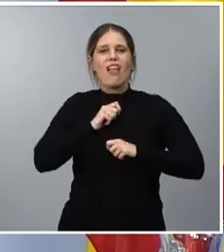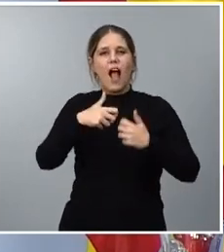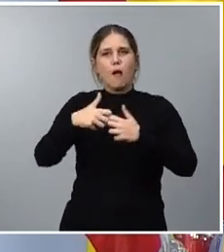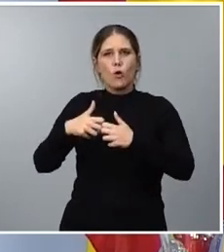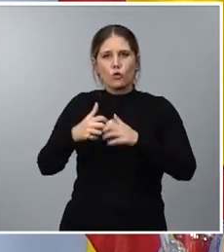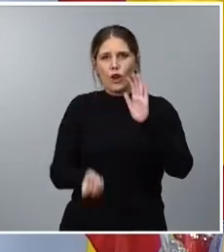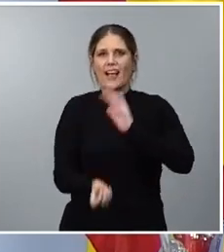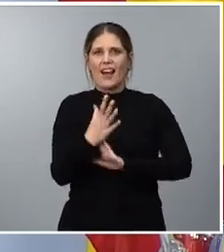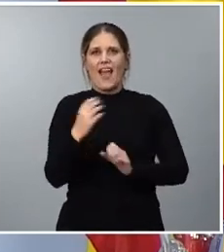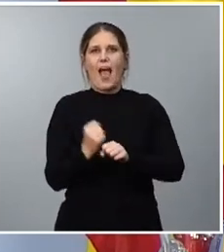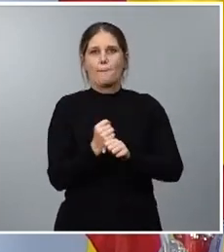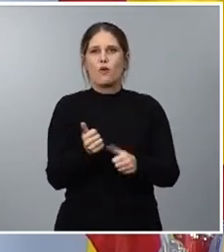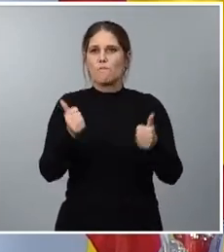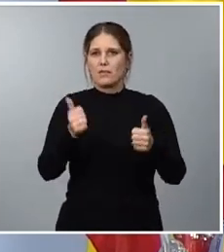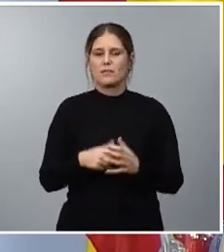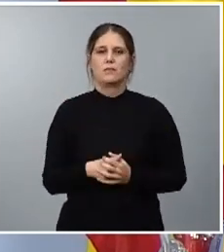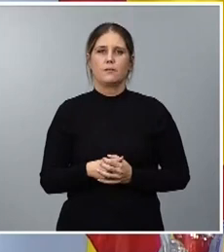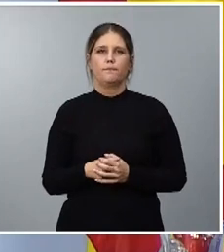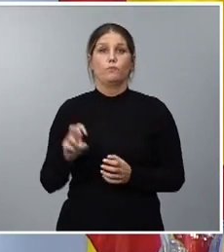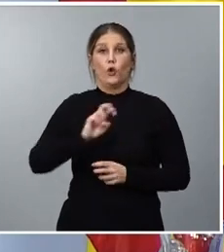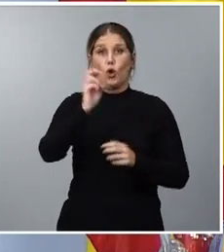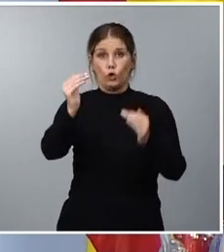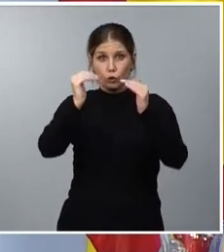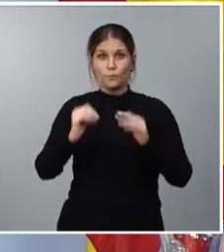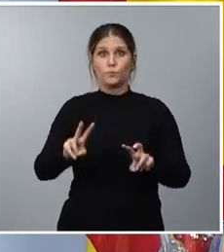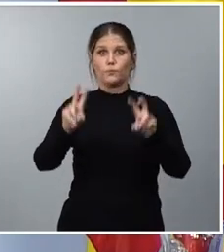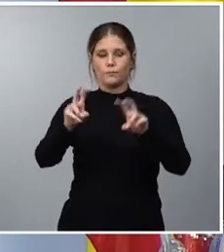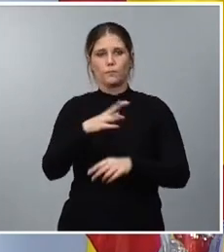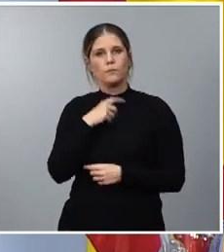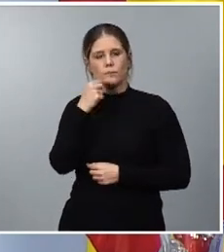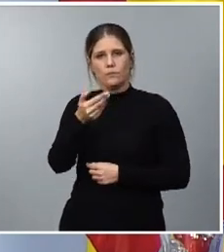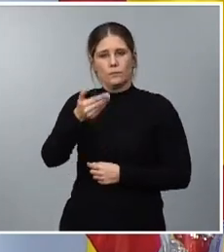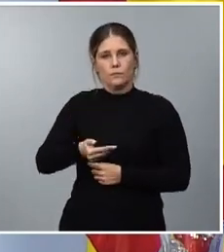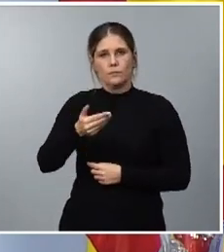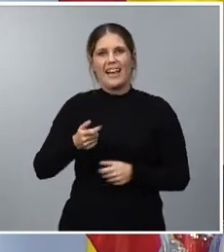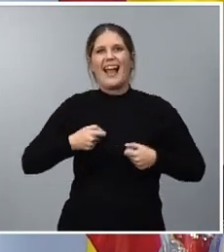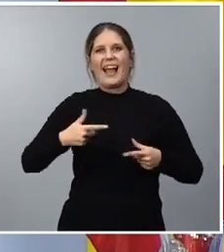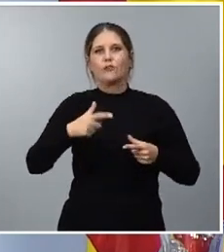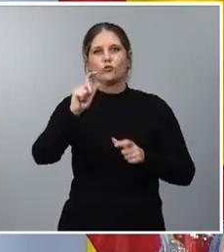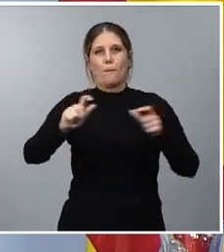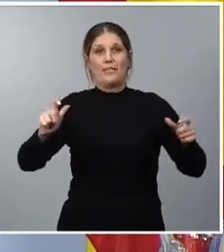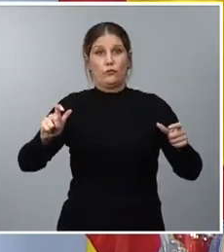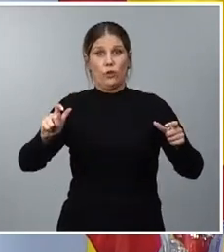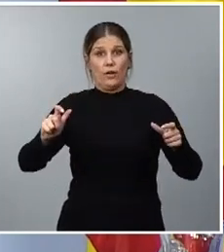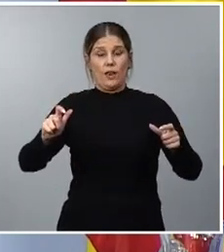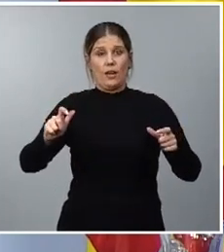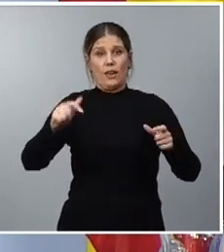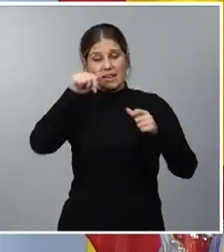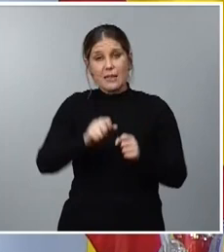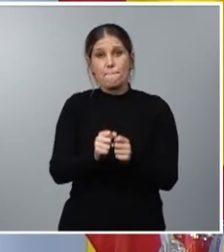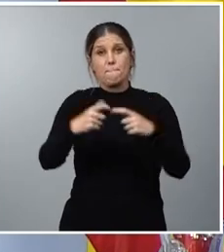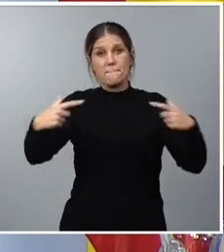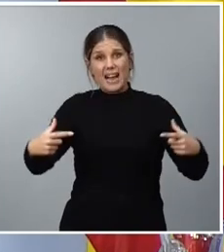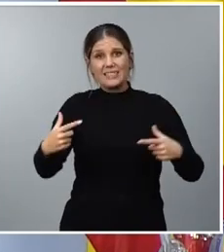la creación de empleo. Otro epígrafe que me gustaría destacar es el de gastos de personal que se incrementa este año un 6